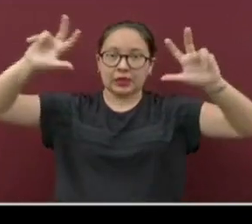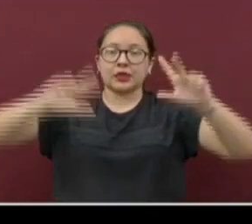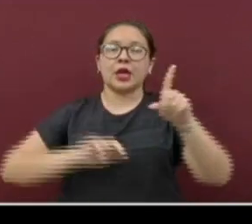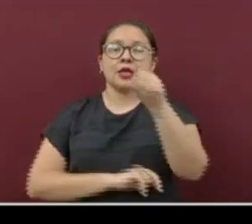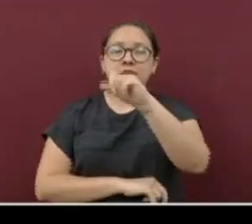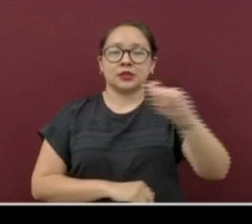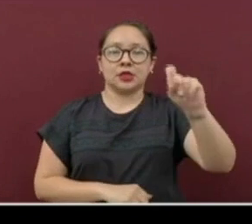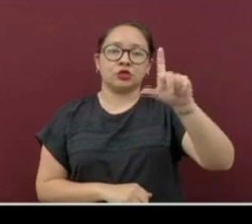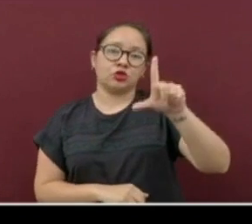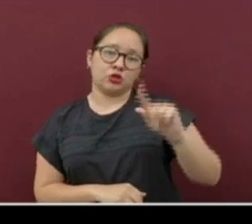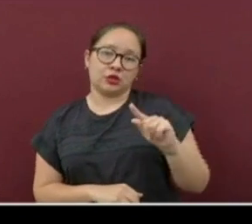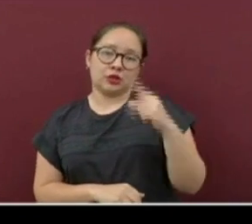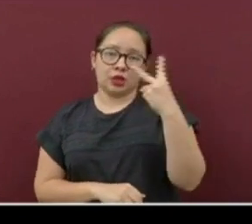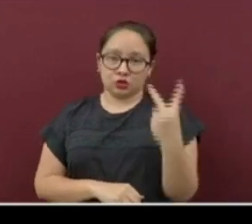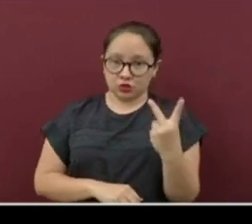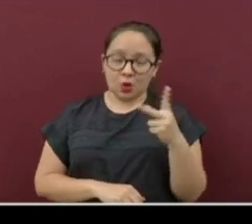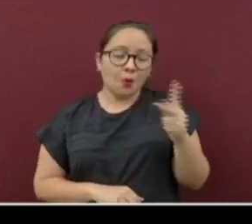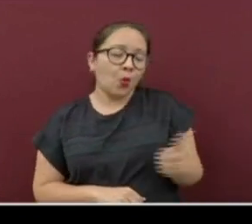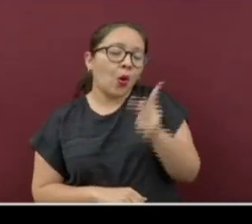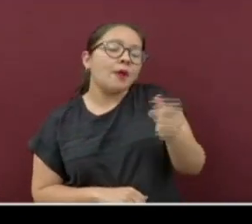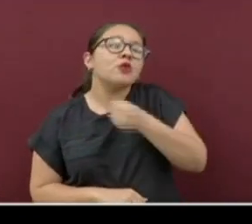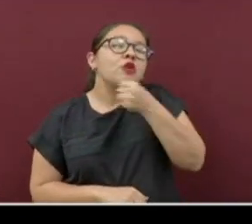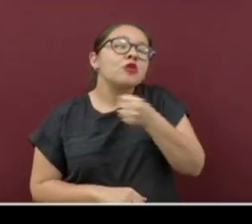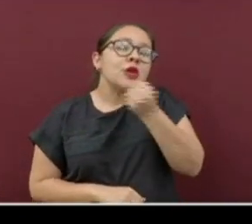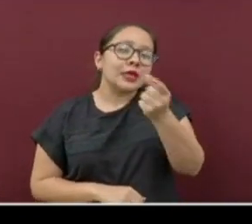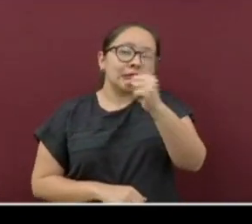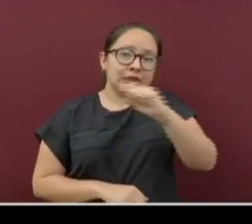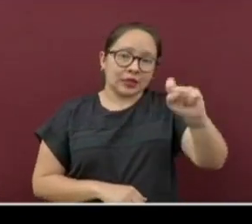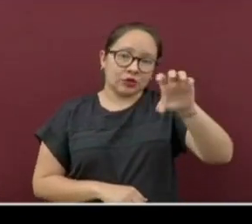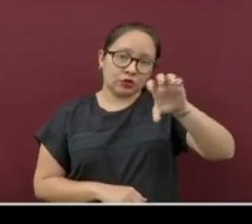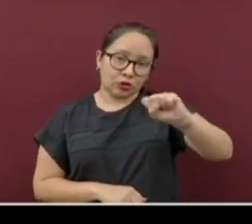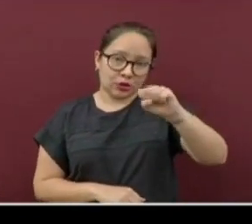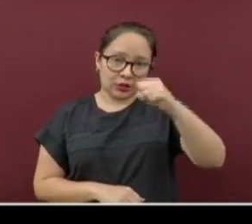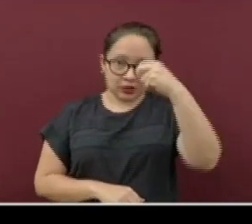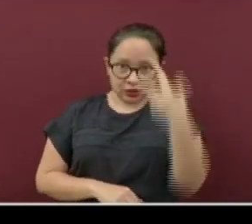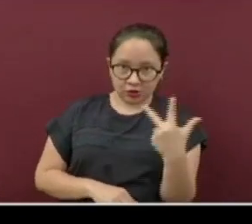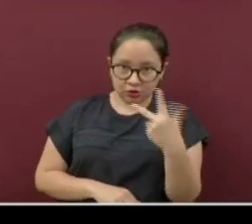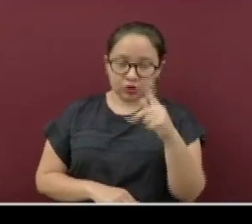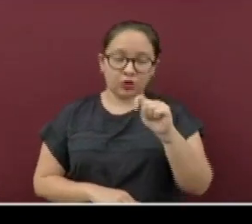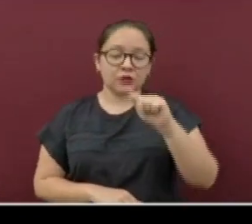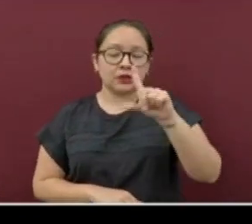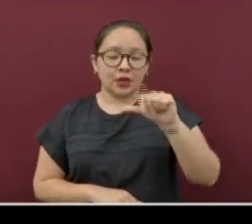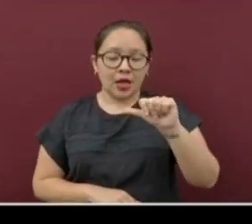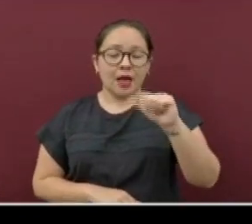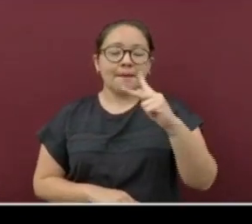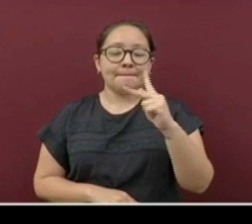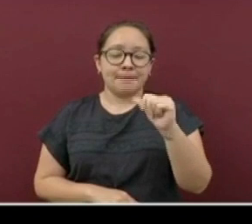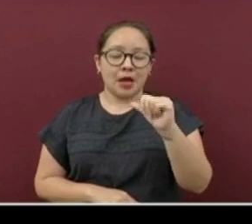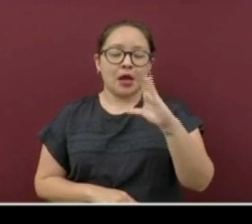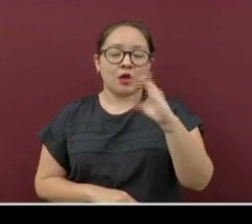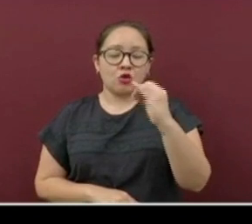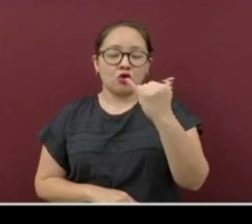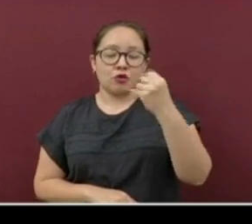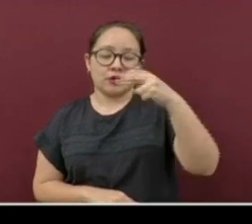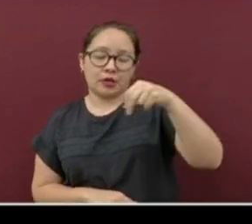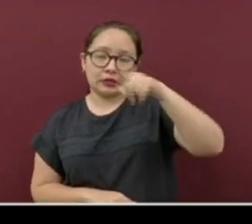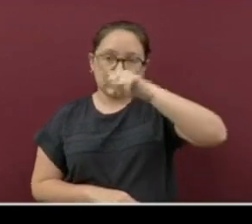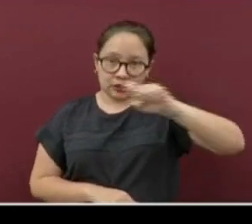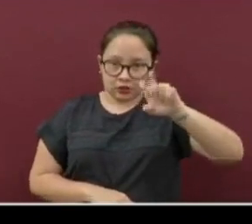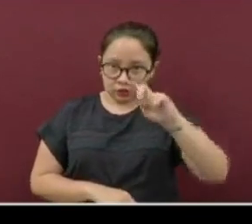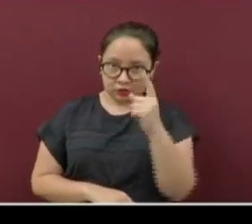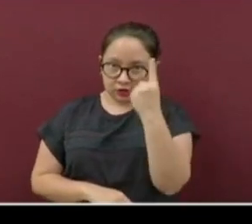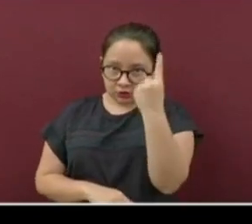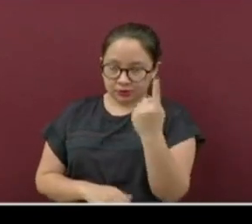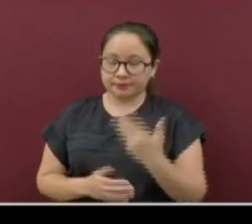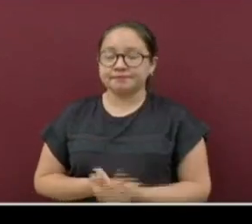172. Pueblo Viejo, 168. Y Tlapacoyan, 131. Miren